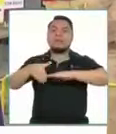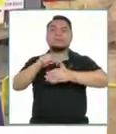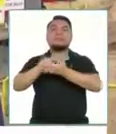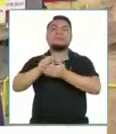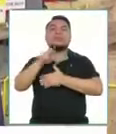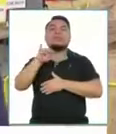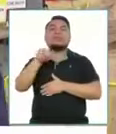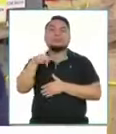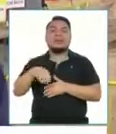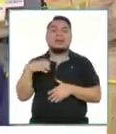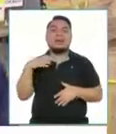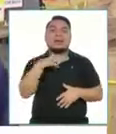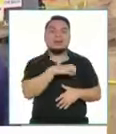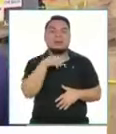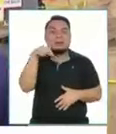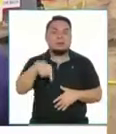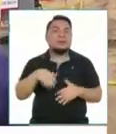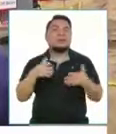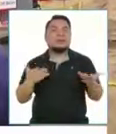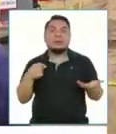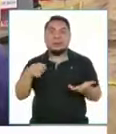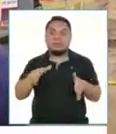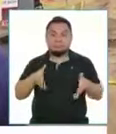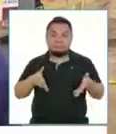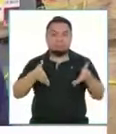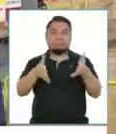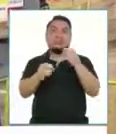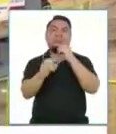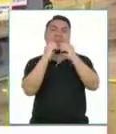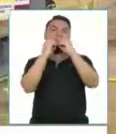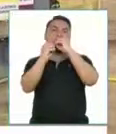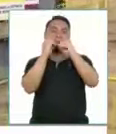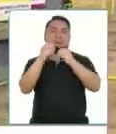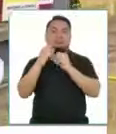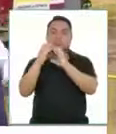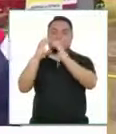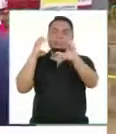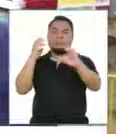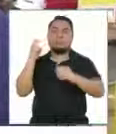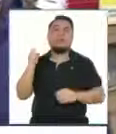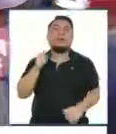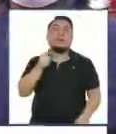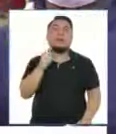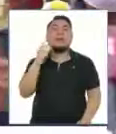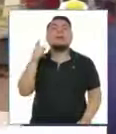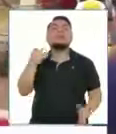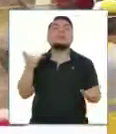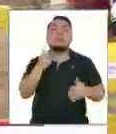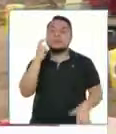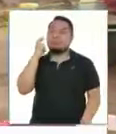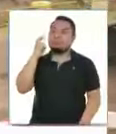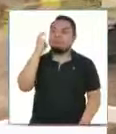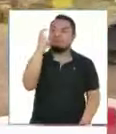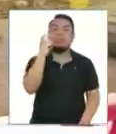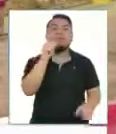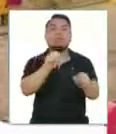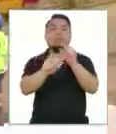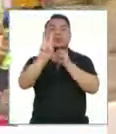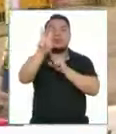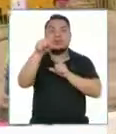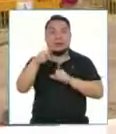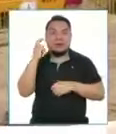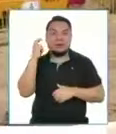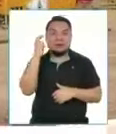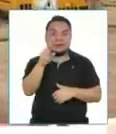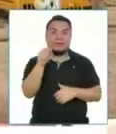Rosa en El Callao. Aquí, sobre este terreno, se está construyendo la estación Juan Pablo II de lo que será la línea 2 del Metro,